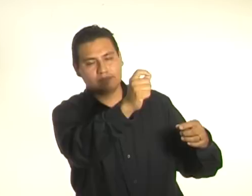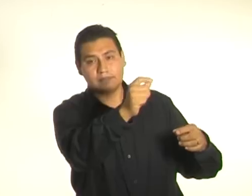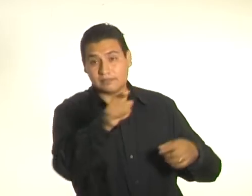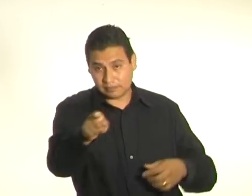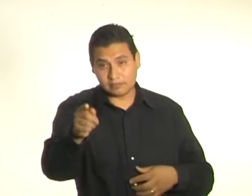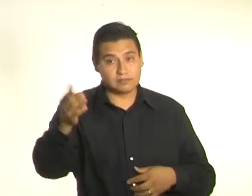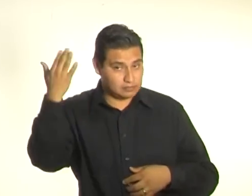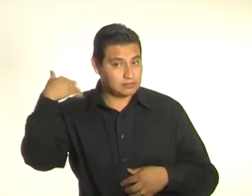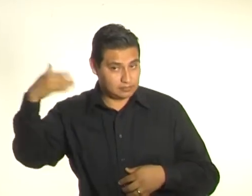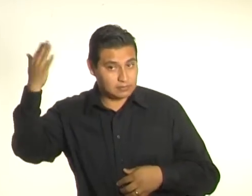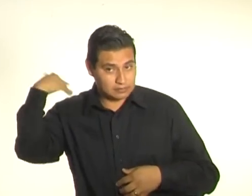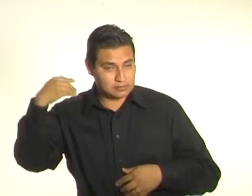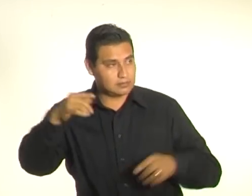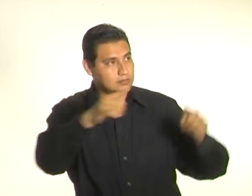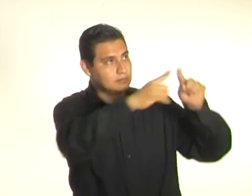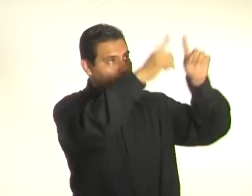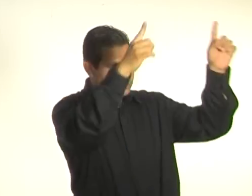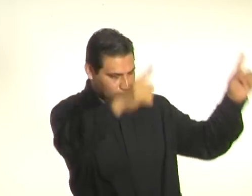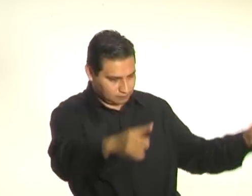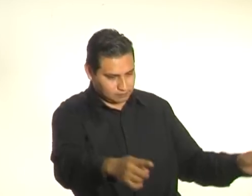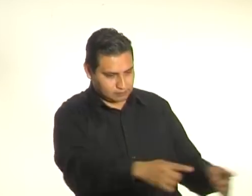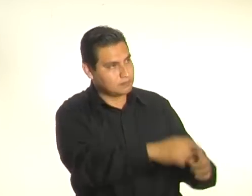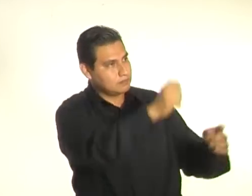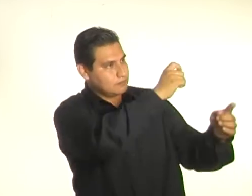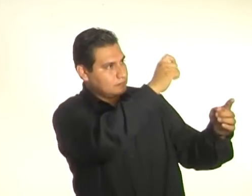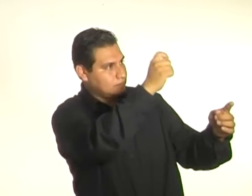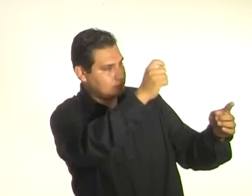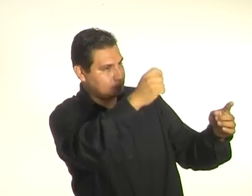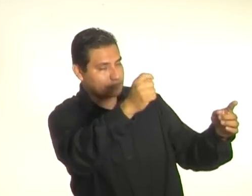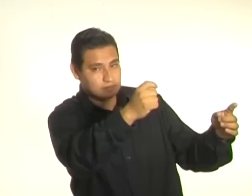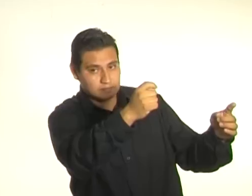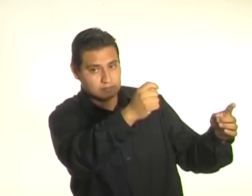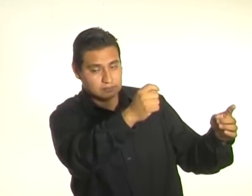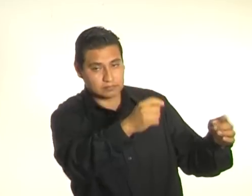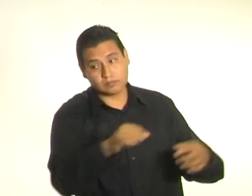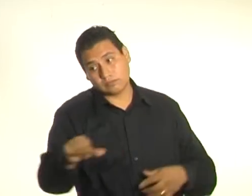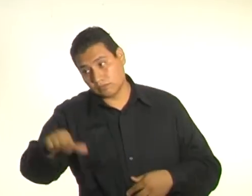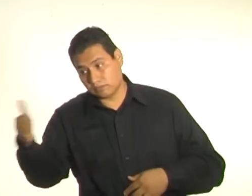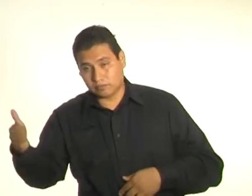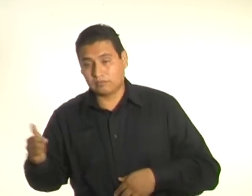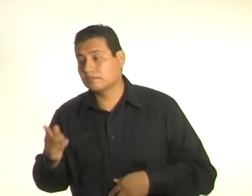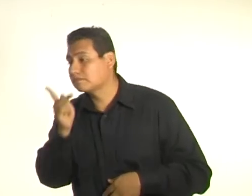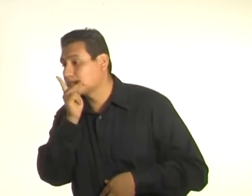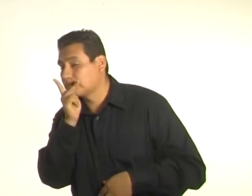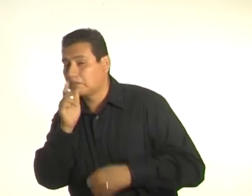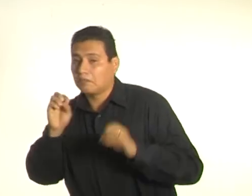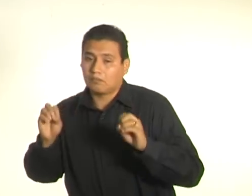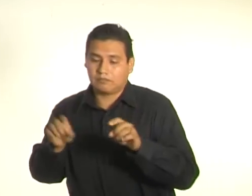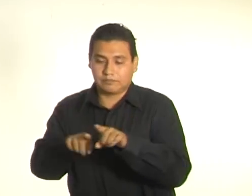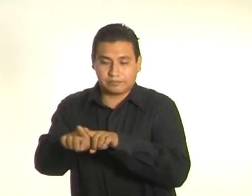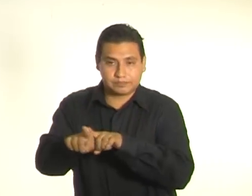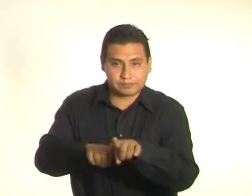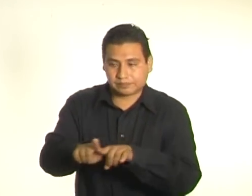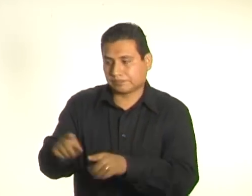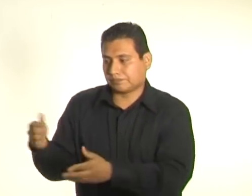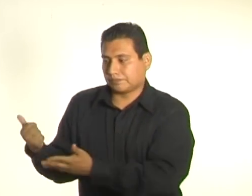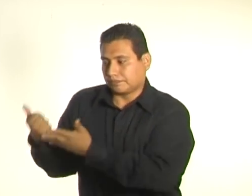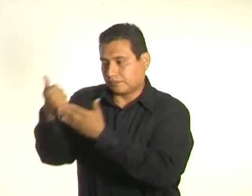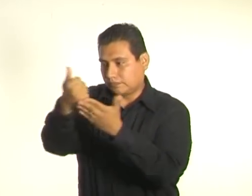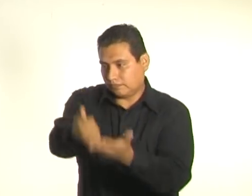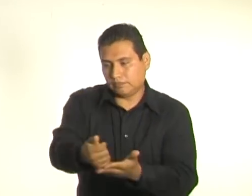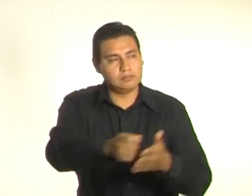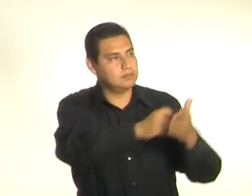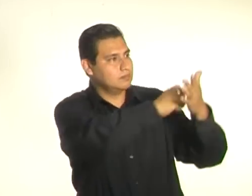hecho alguna lámina. Y seguramente sus papás o sus hermanos mayores les han ayudado a hacer diapositivas.